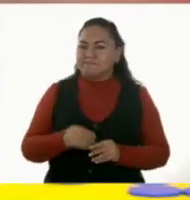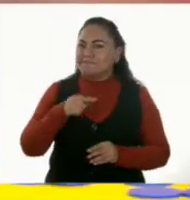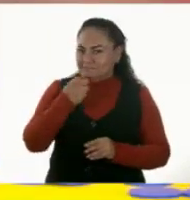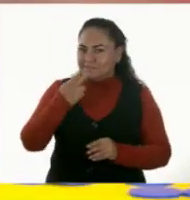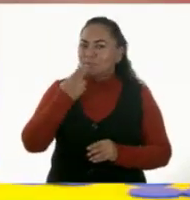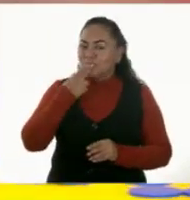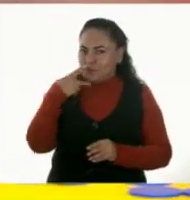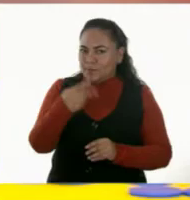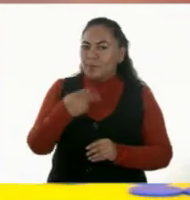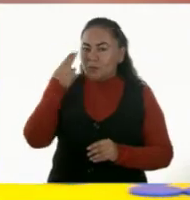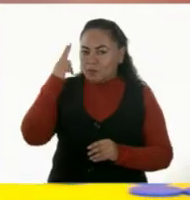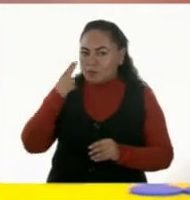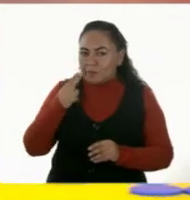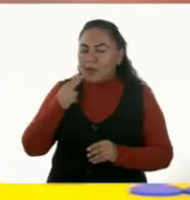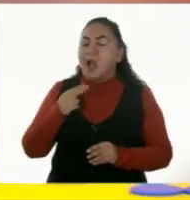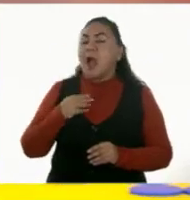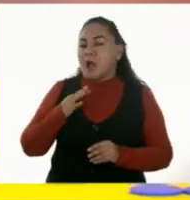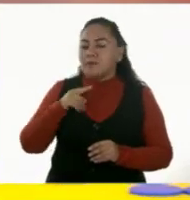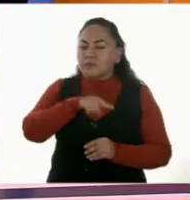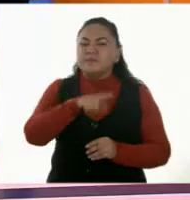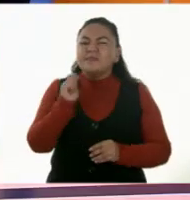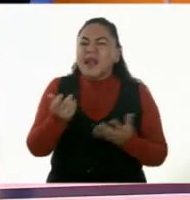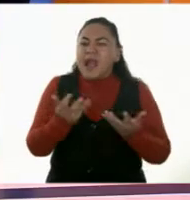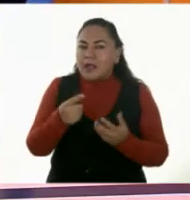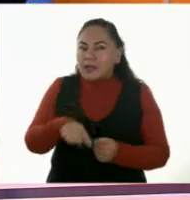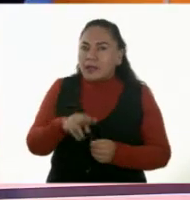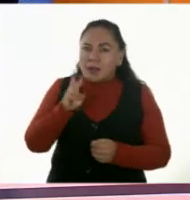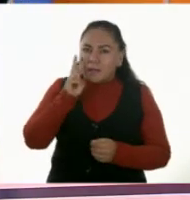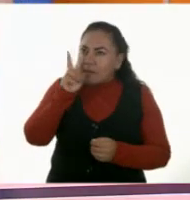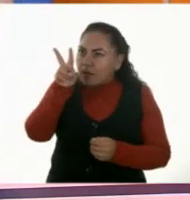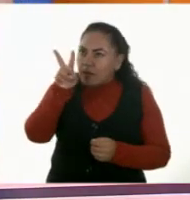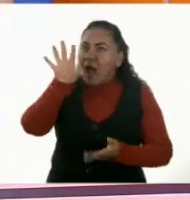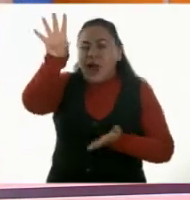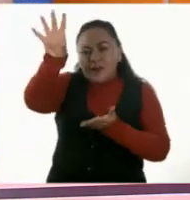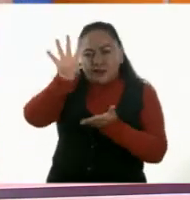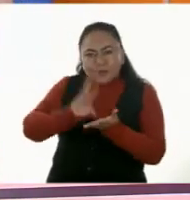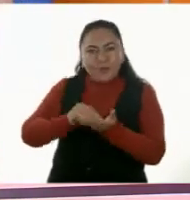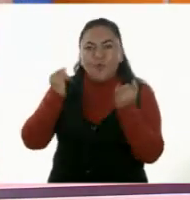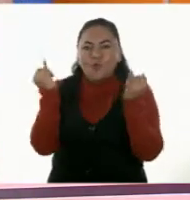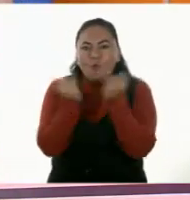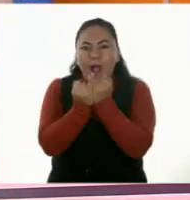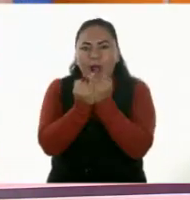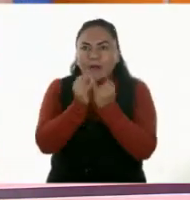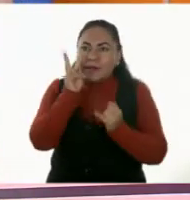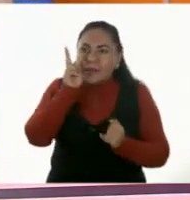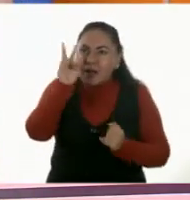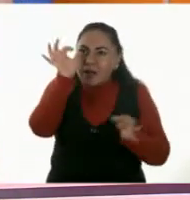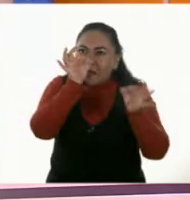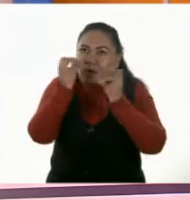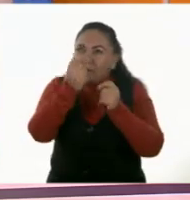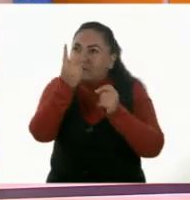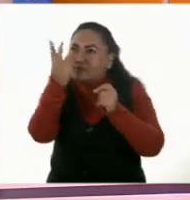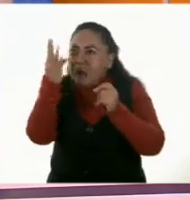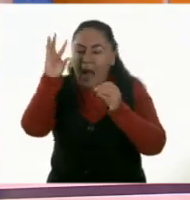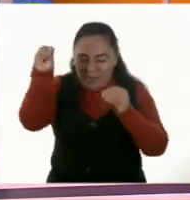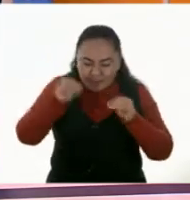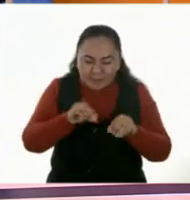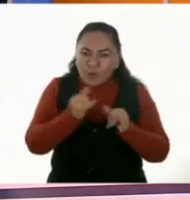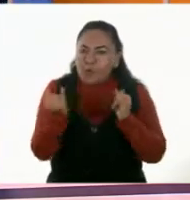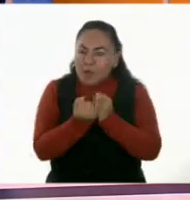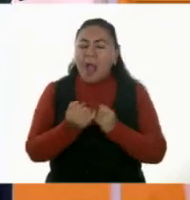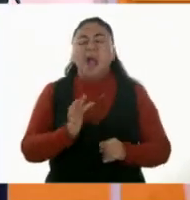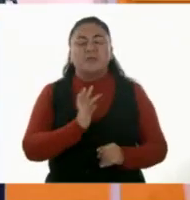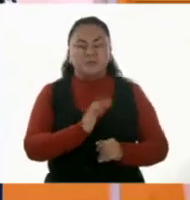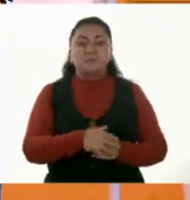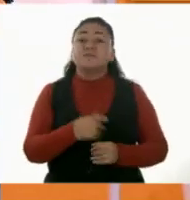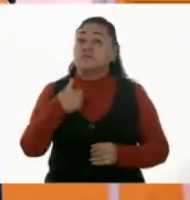Norma. Ok. Tú lo que hiciste entonces fue ver y reproducir la misma imagen con las fichitas. Así es. A mí